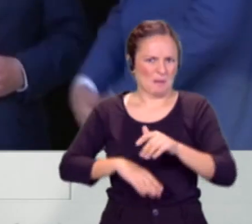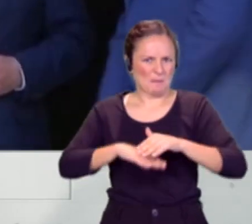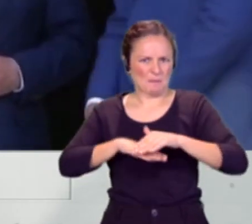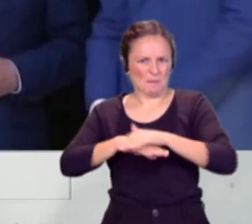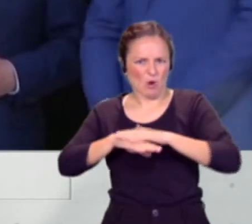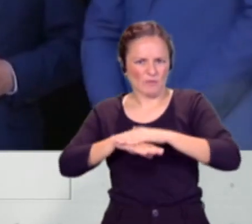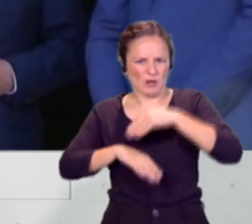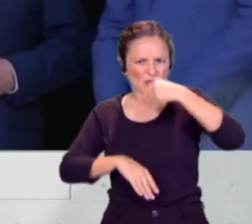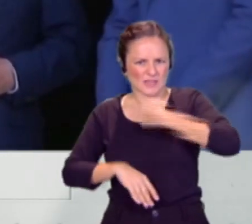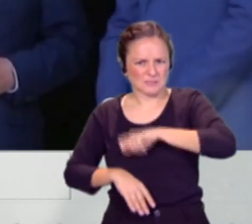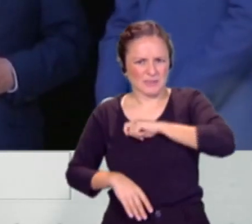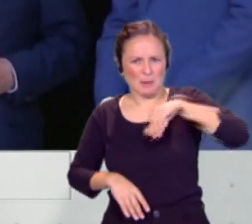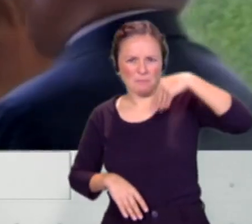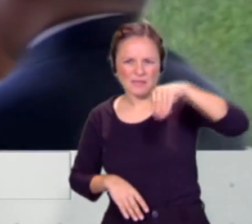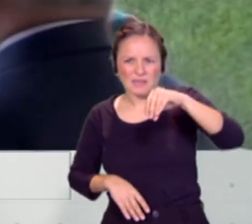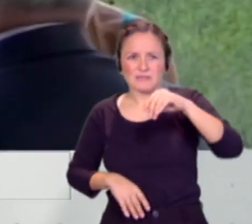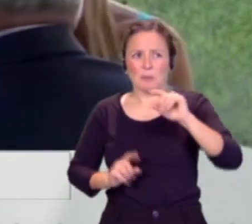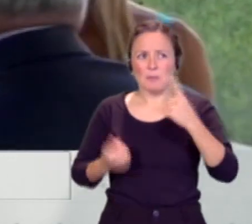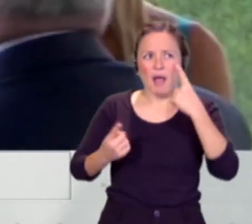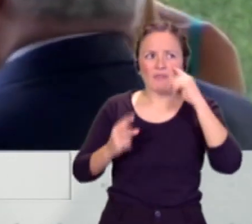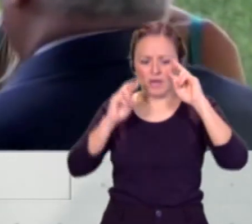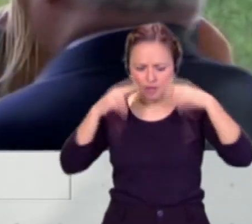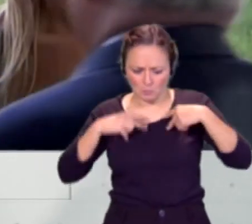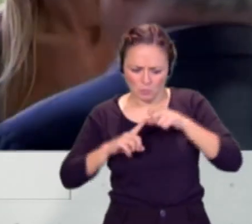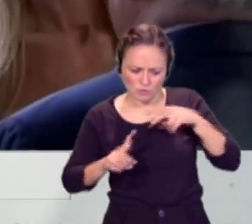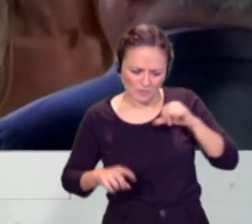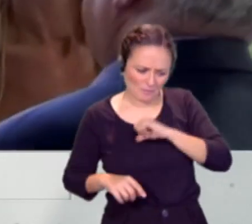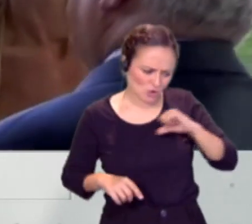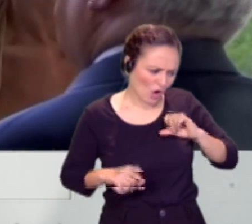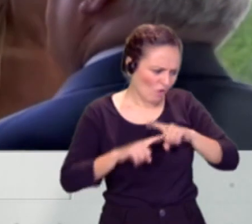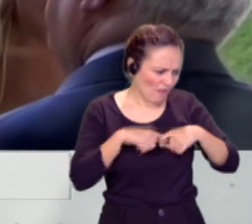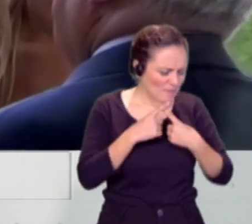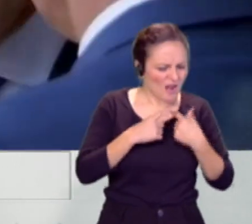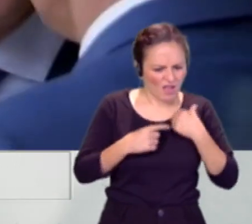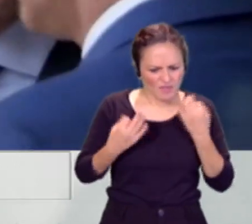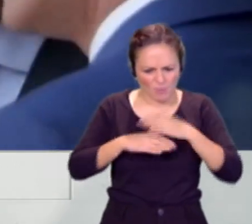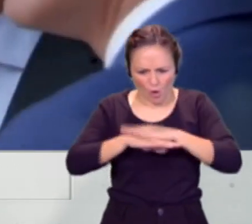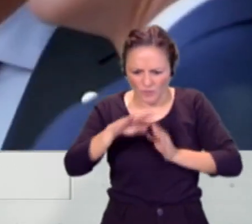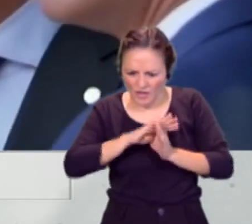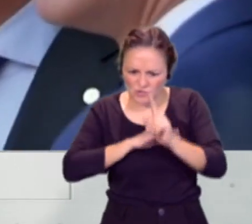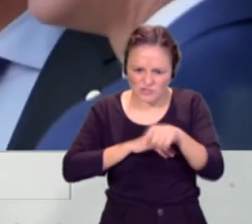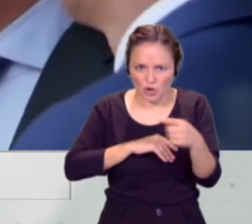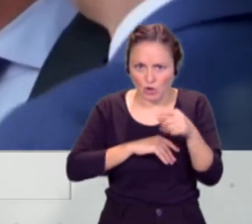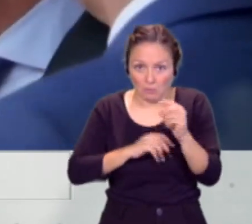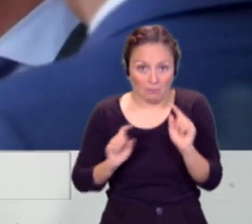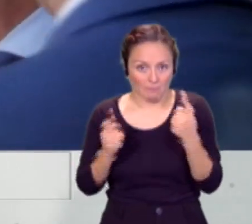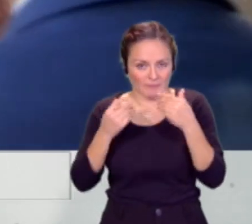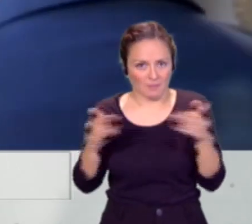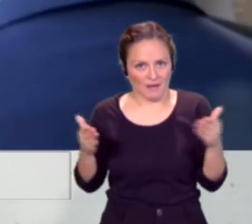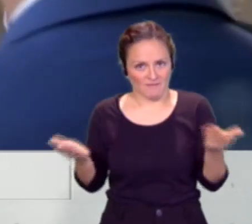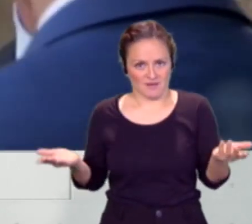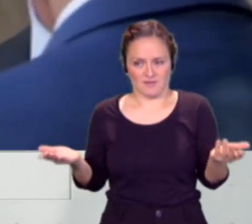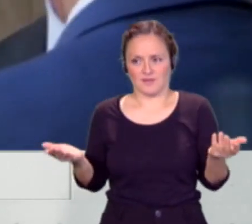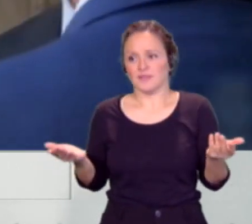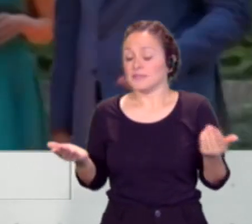valora si le merece la pena o no, a nivel personal o familiar, seguir al frente del gobierno de España. Creo